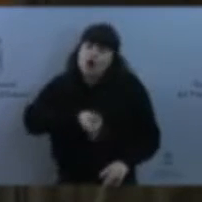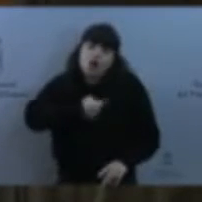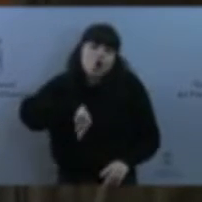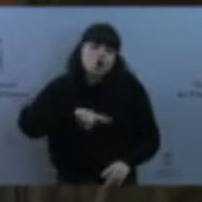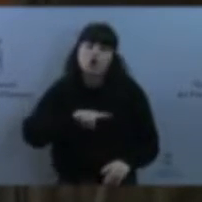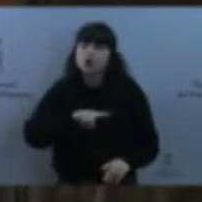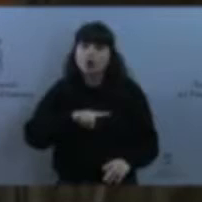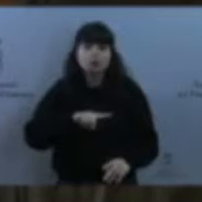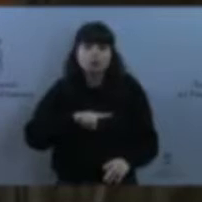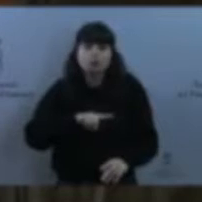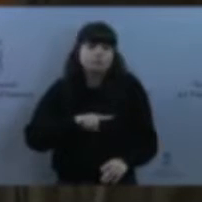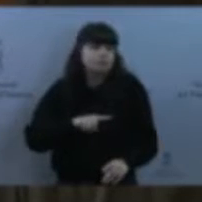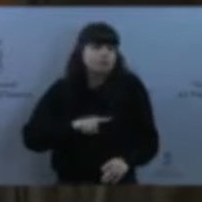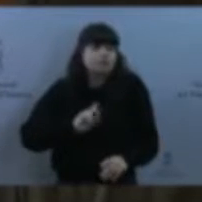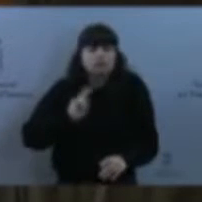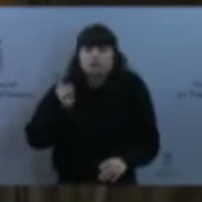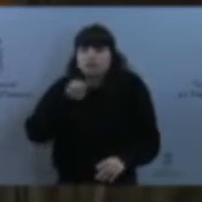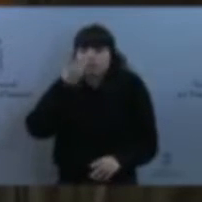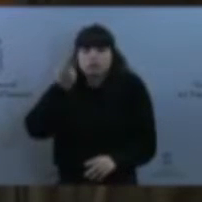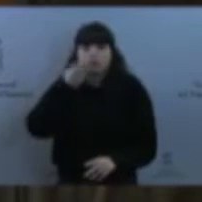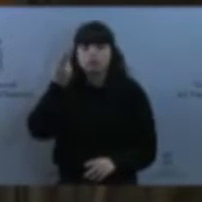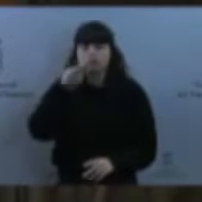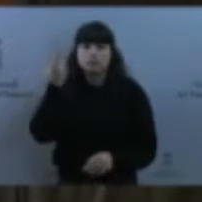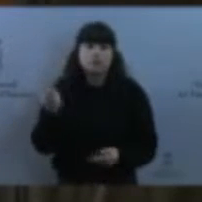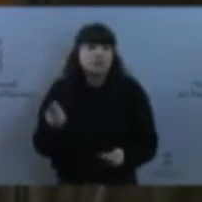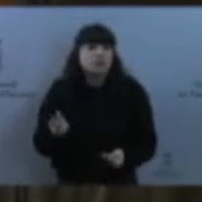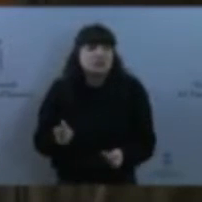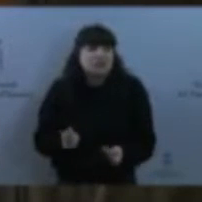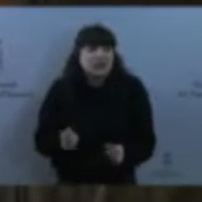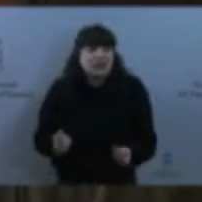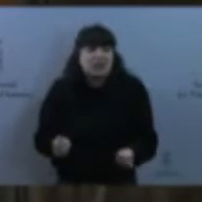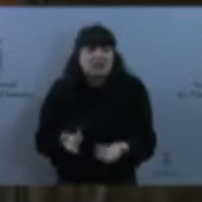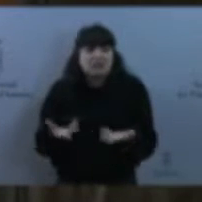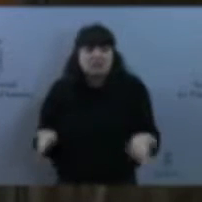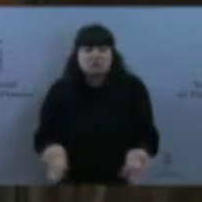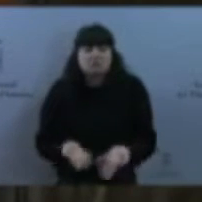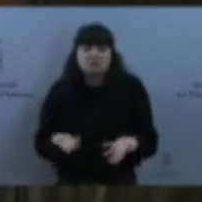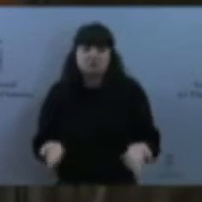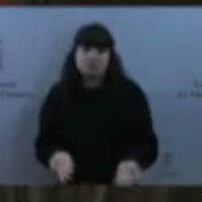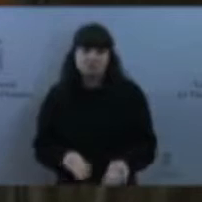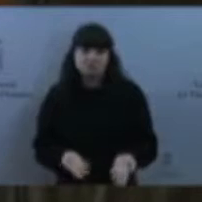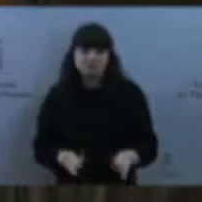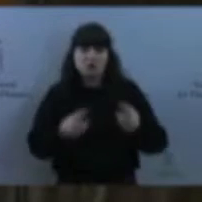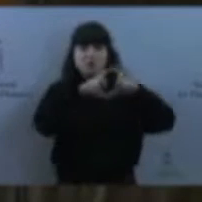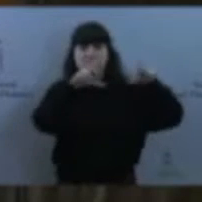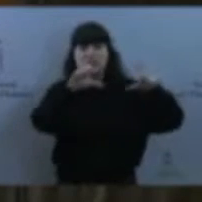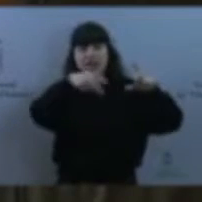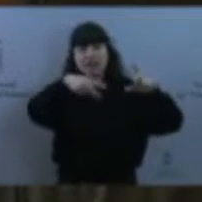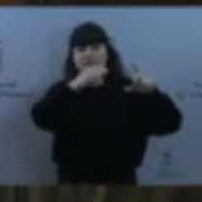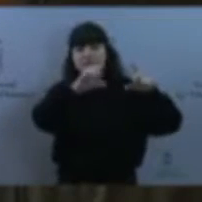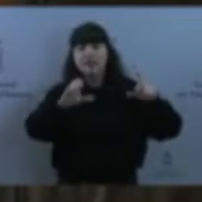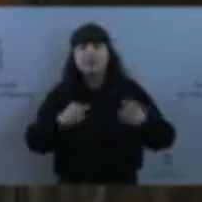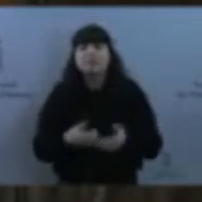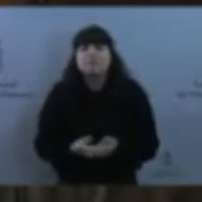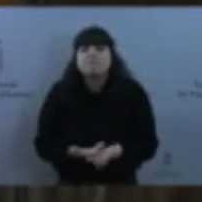no está siendo compartido por ENCE. La actuación forma parte de un convenio, la que forma